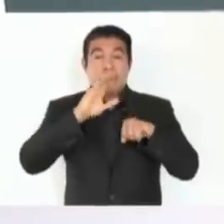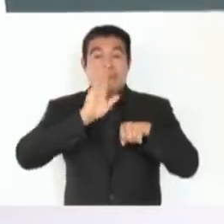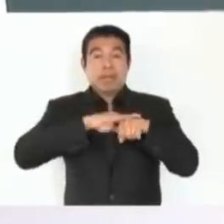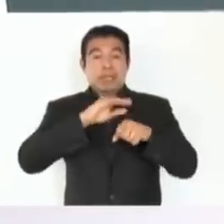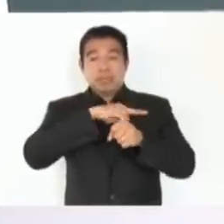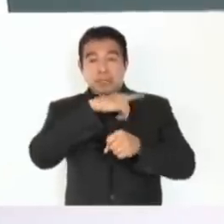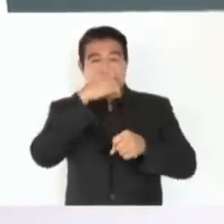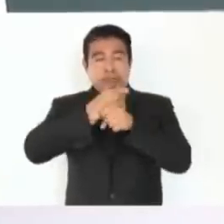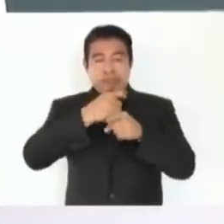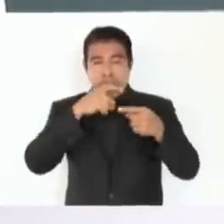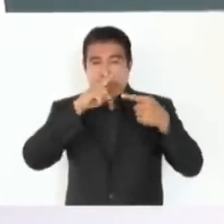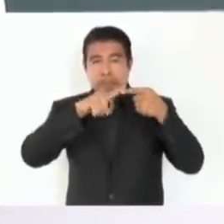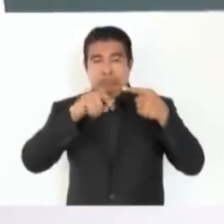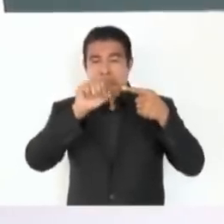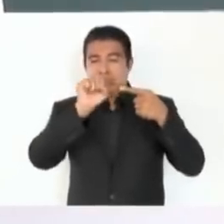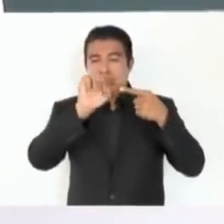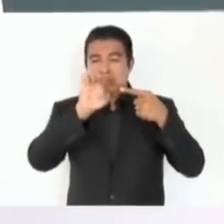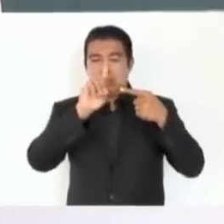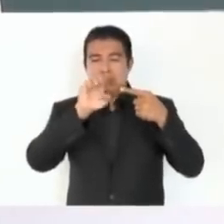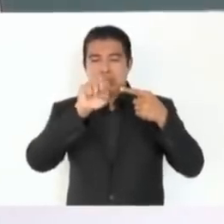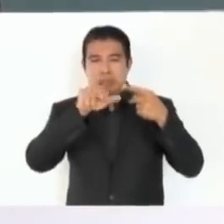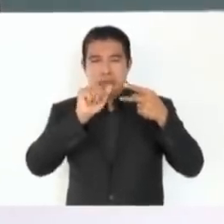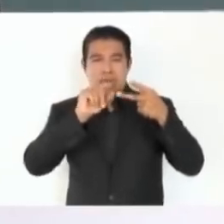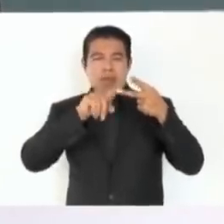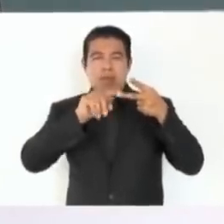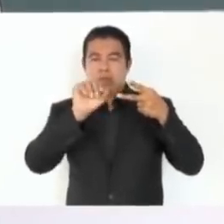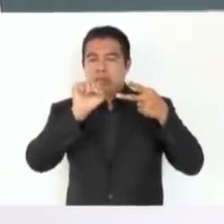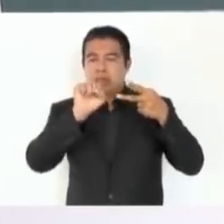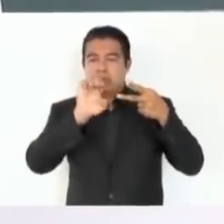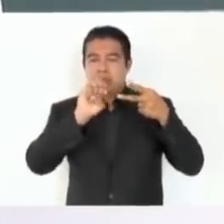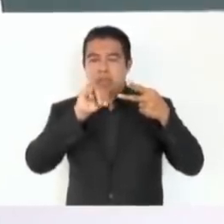la Secretaría de la Defensa y la Secretaría de Marina.